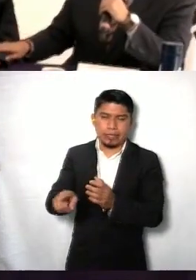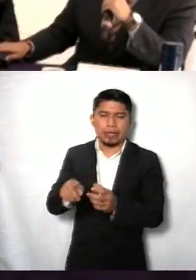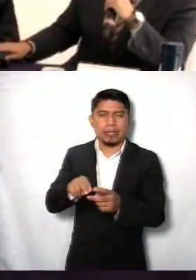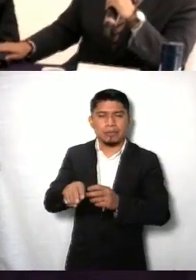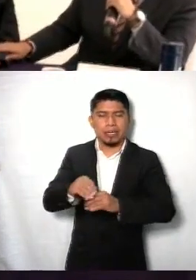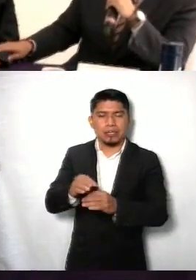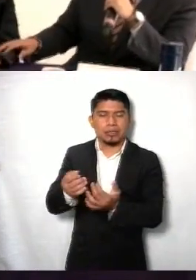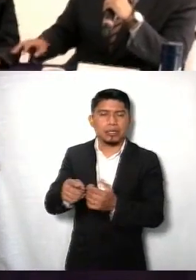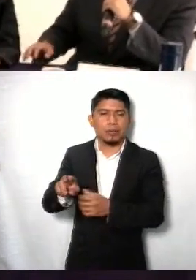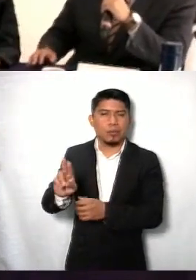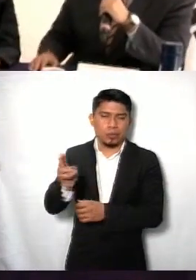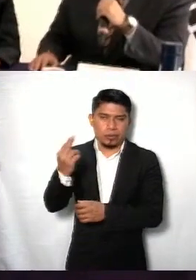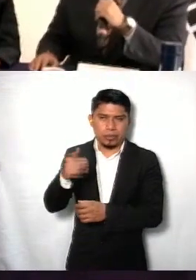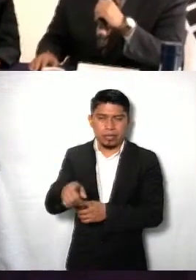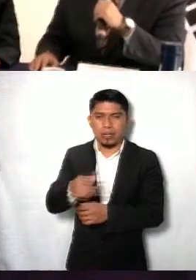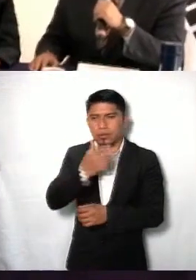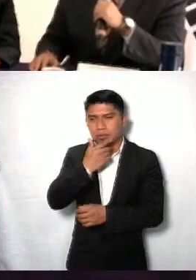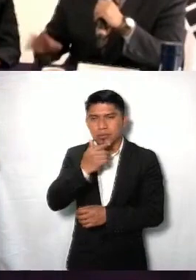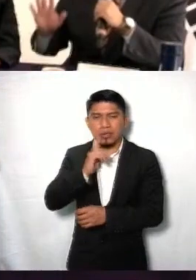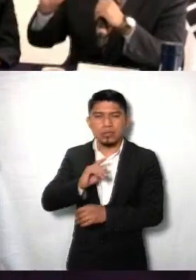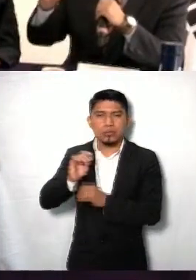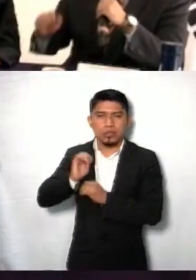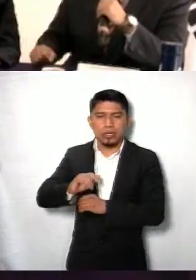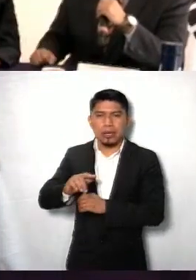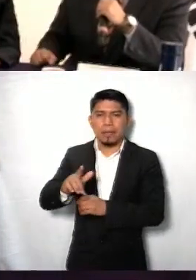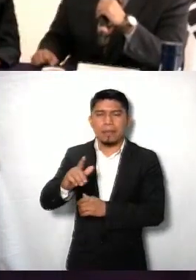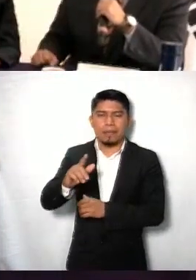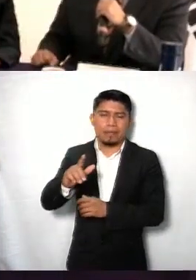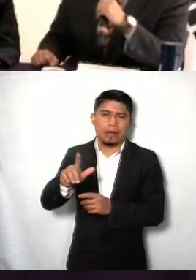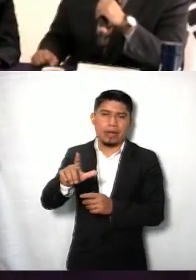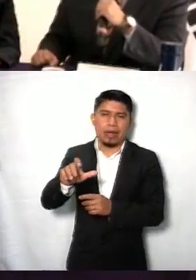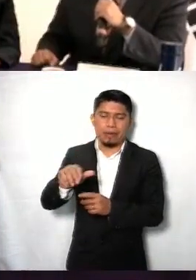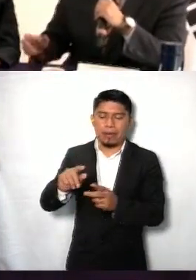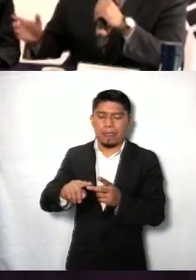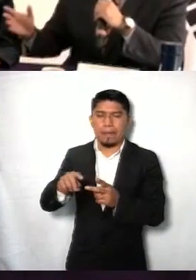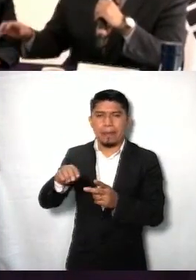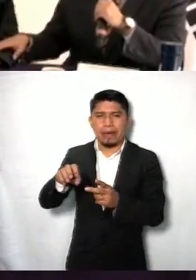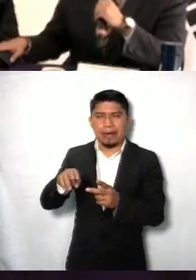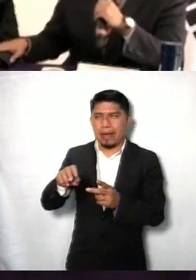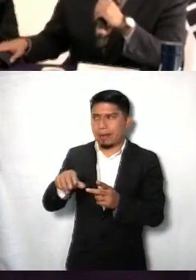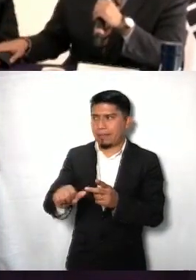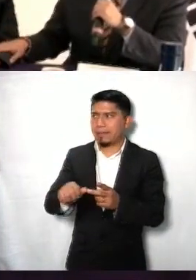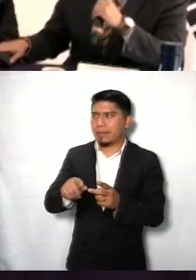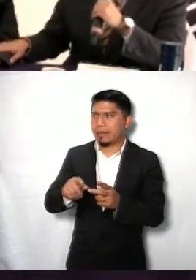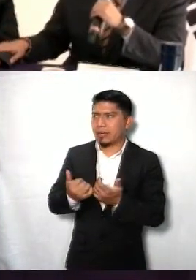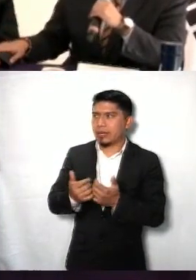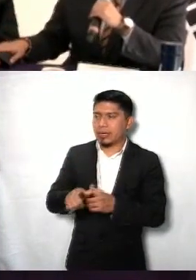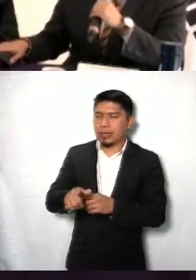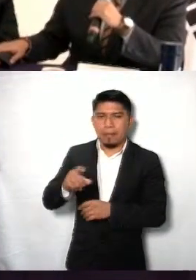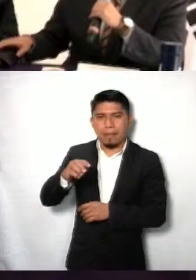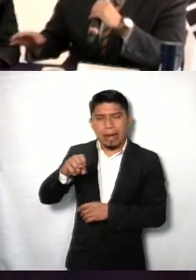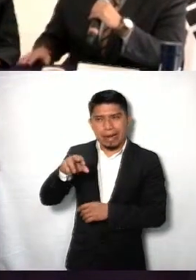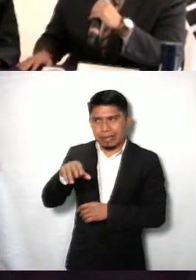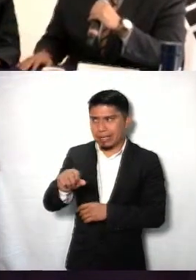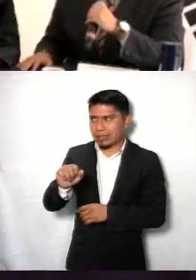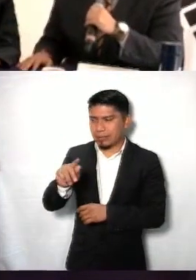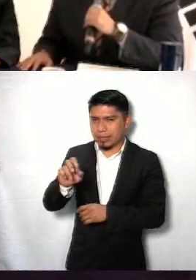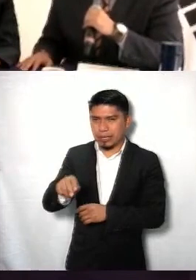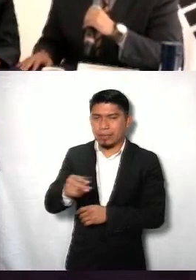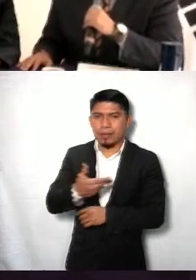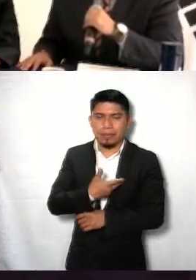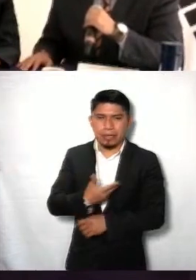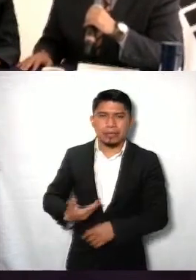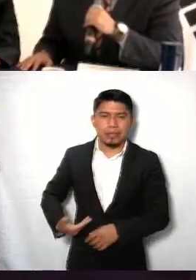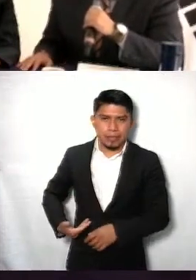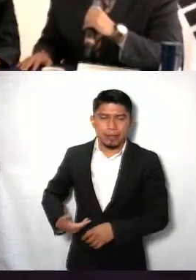materia de transparencia y privacidad, a las comisionadas del pleno, Laura Lisset, Mari Carmen Nava, naturalmente a Marina, y a mi